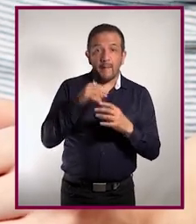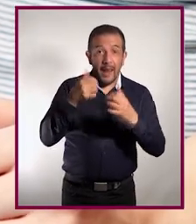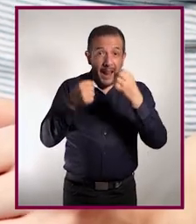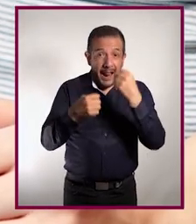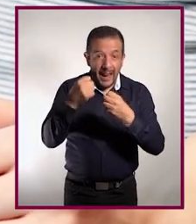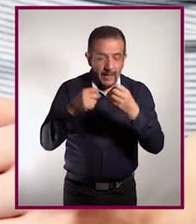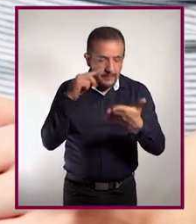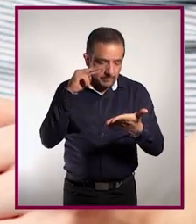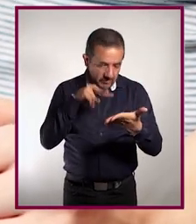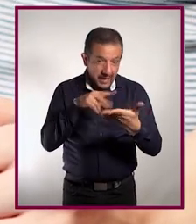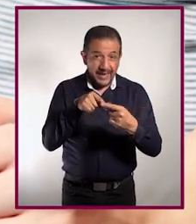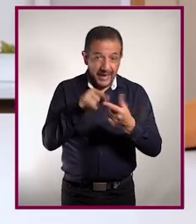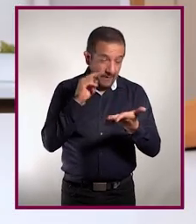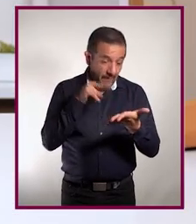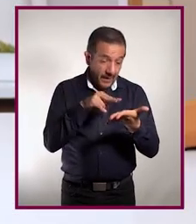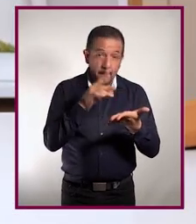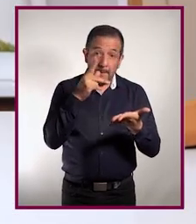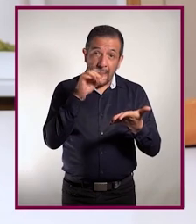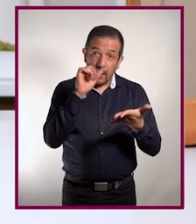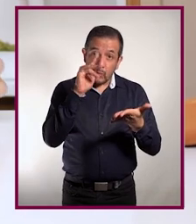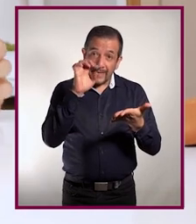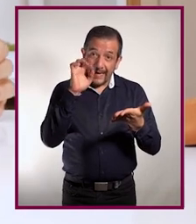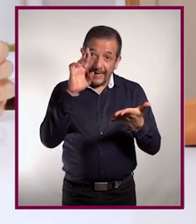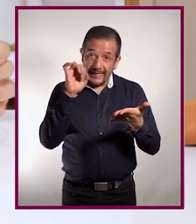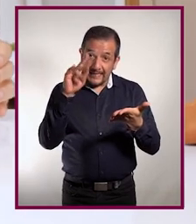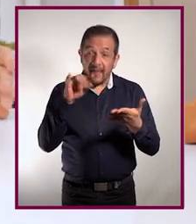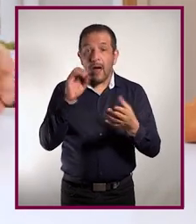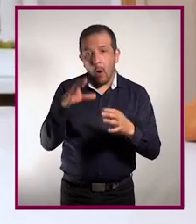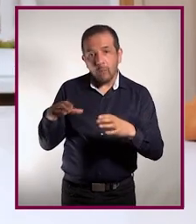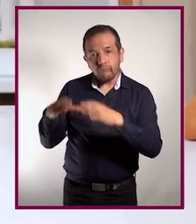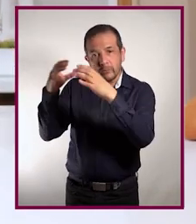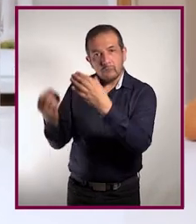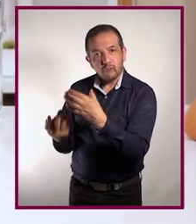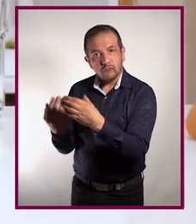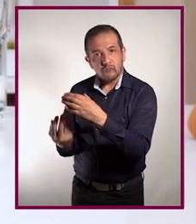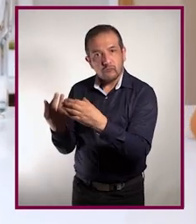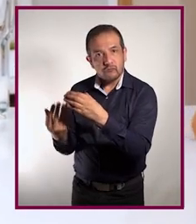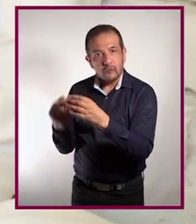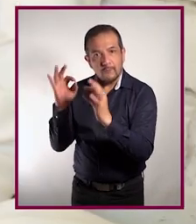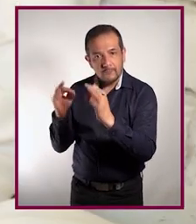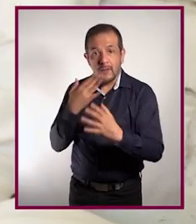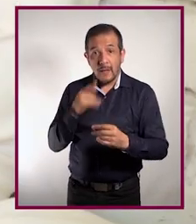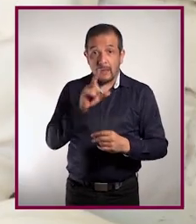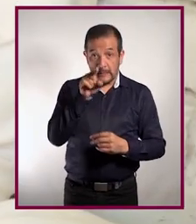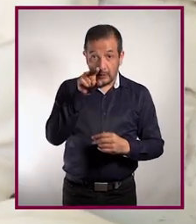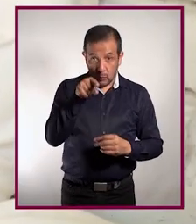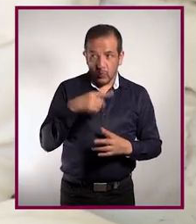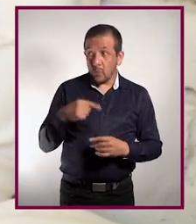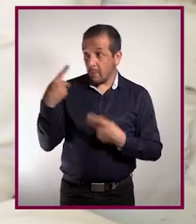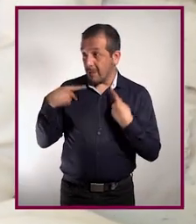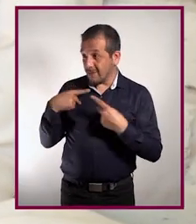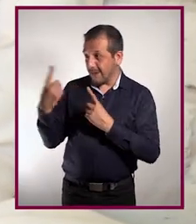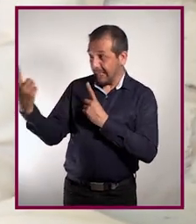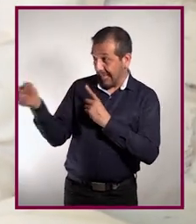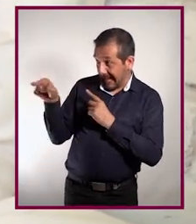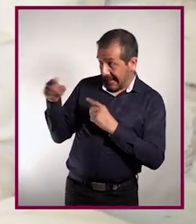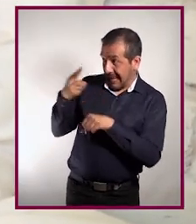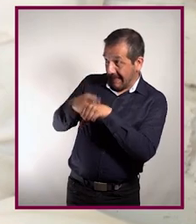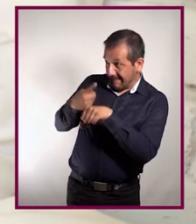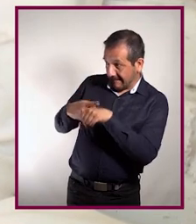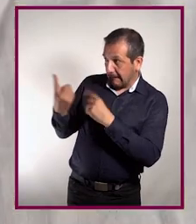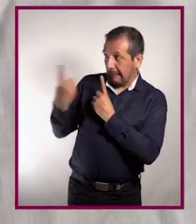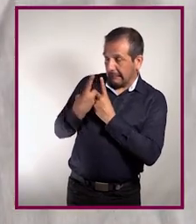de que la leche que tomes esté hervida o diga pasteurizada en el envase. Si has convivido con una persona